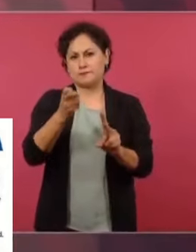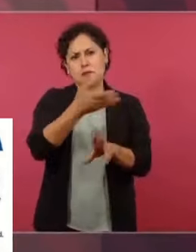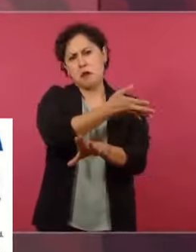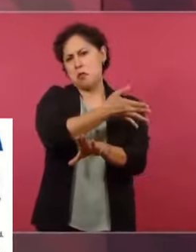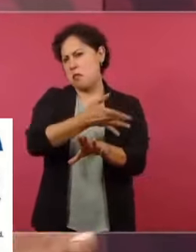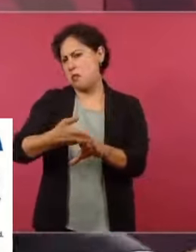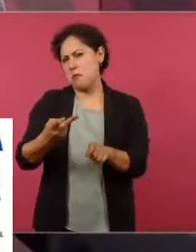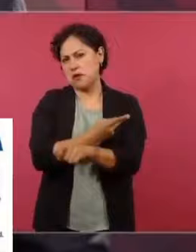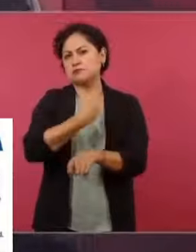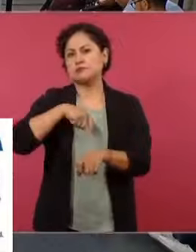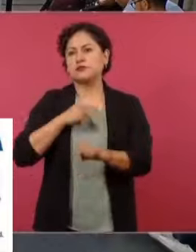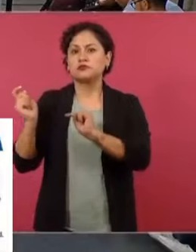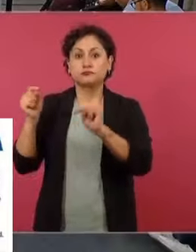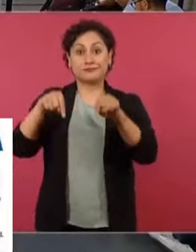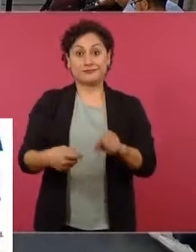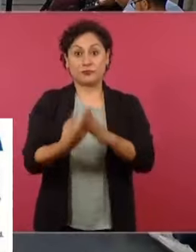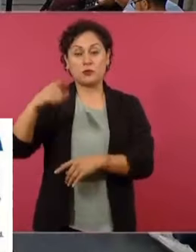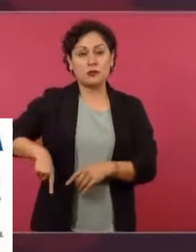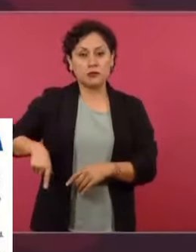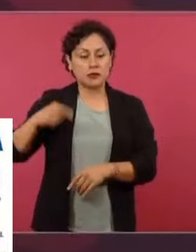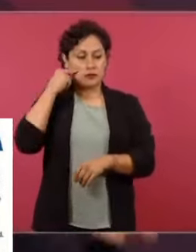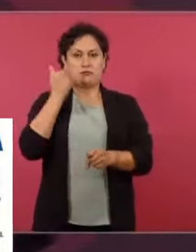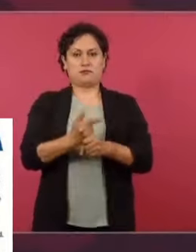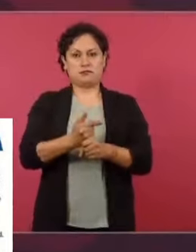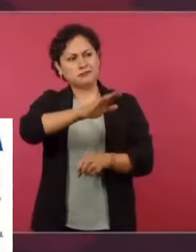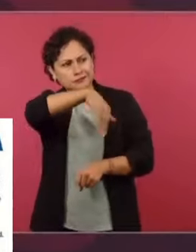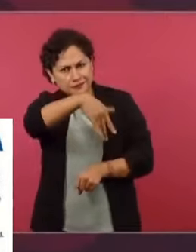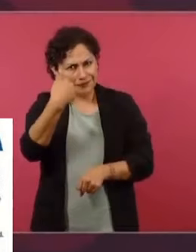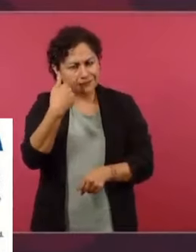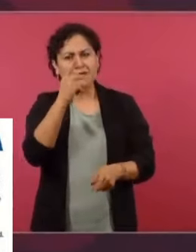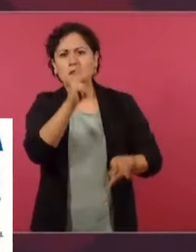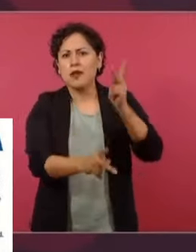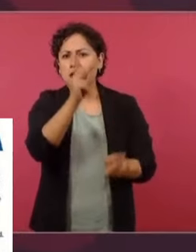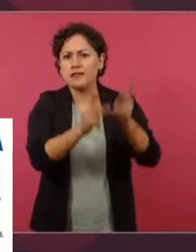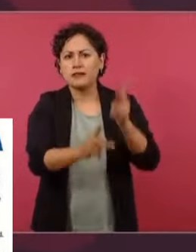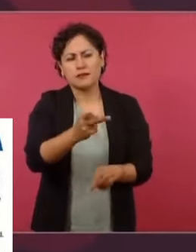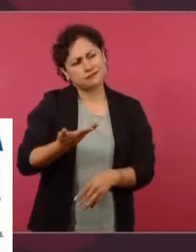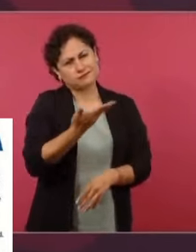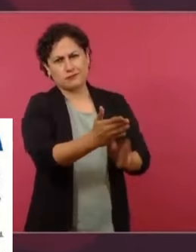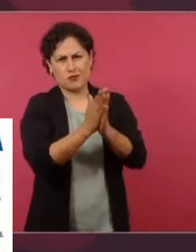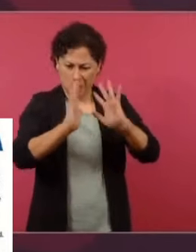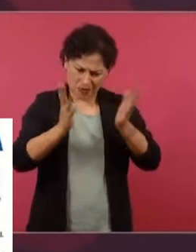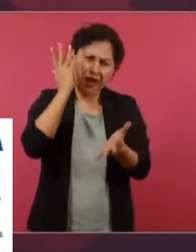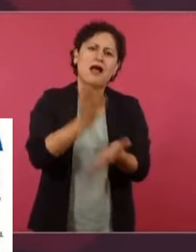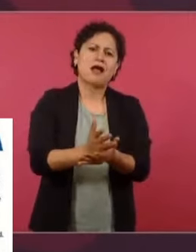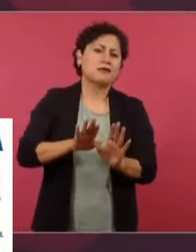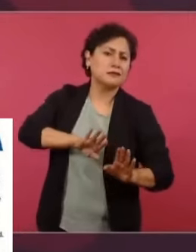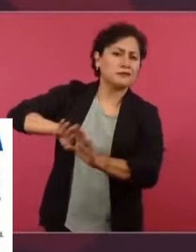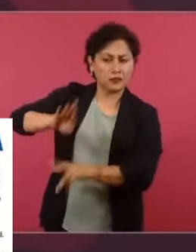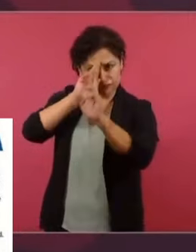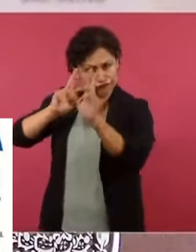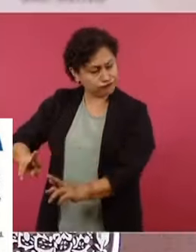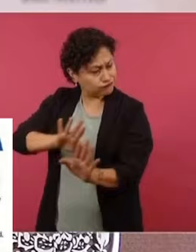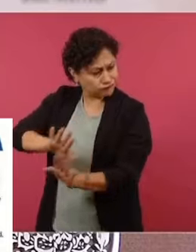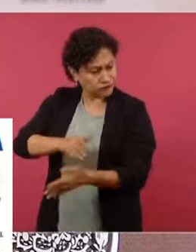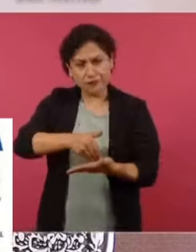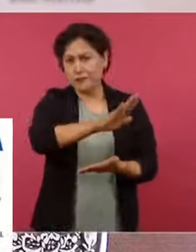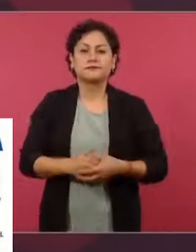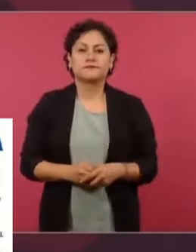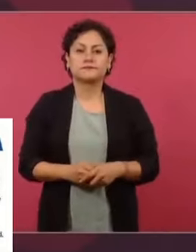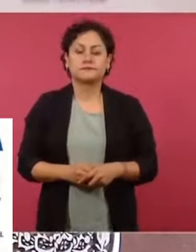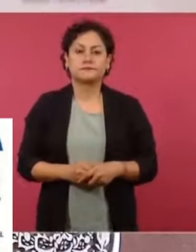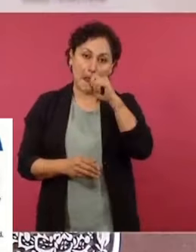hablamos con ellos y les pedimos que ya no siguieran cometiendo ese